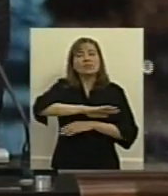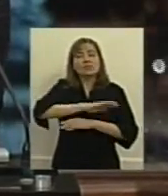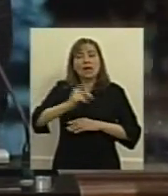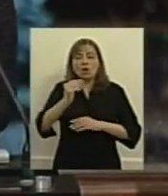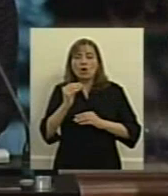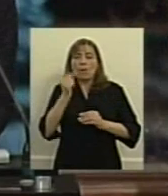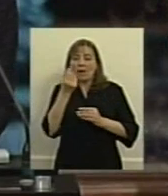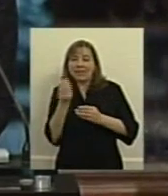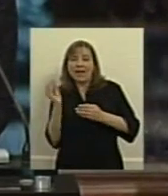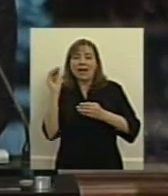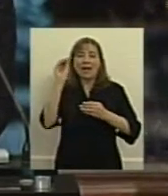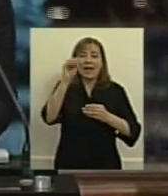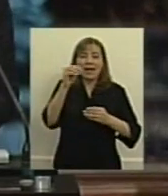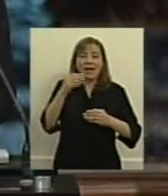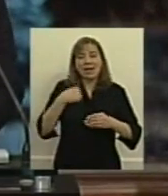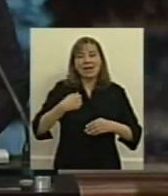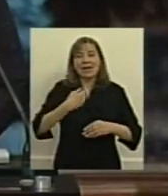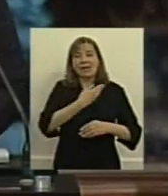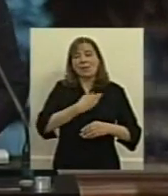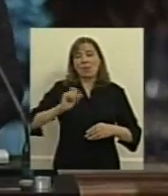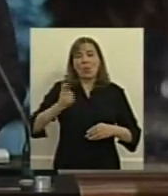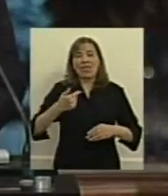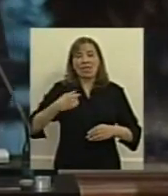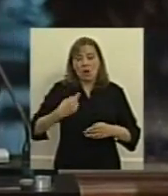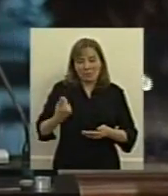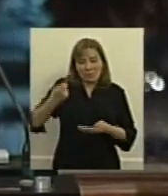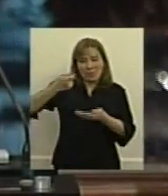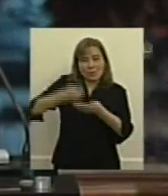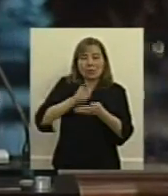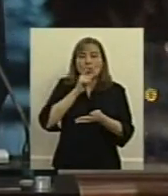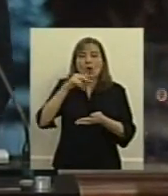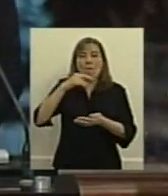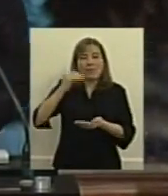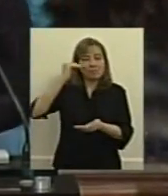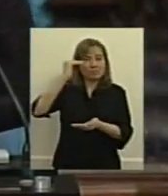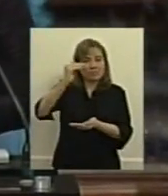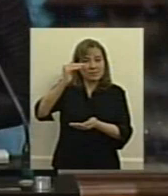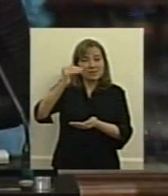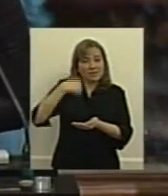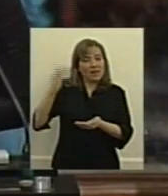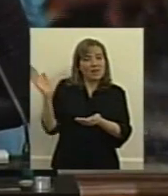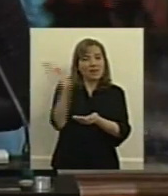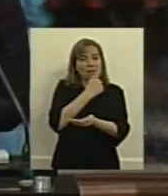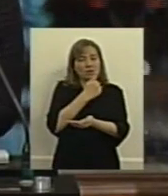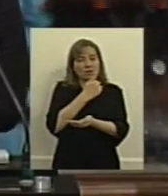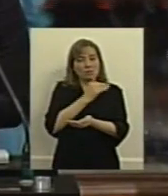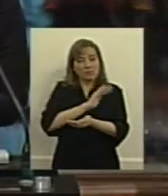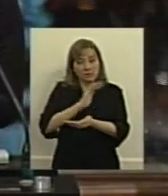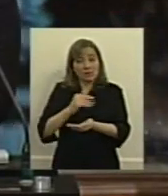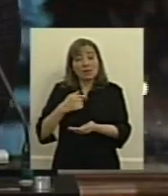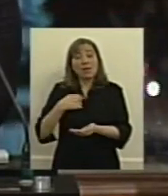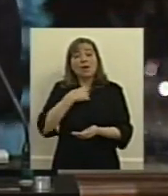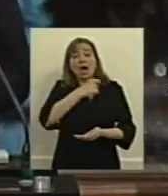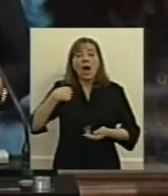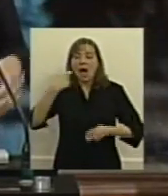contribuciones patronales y también aumentó el tope de